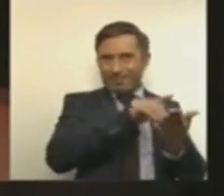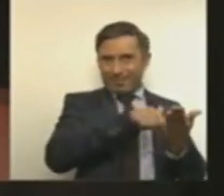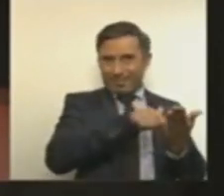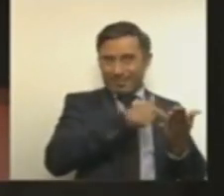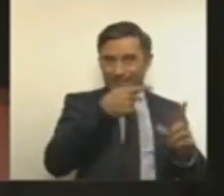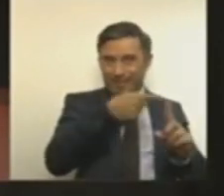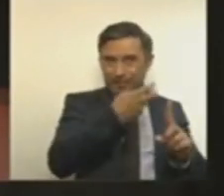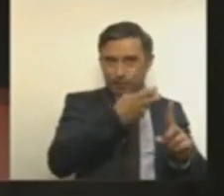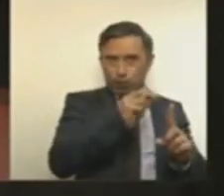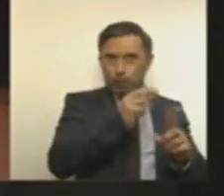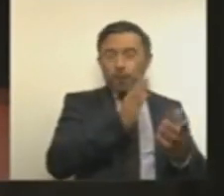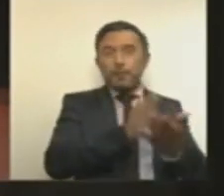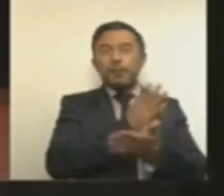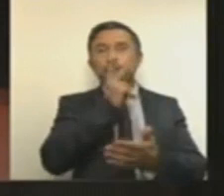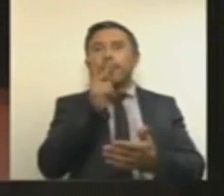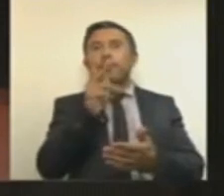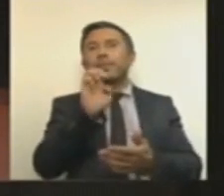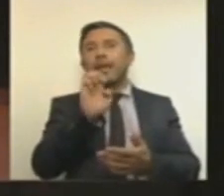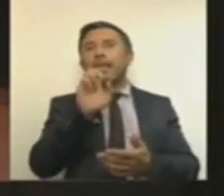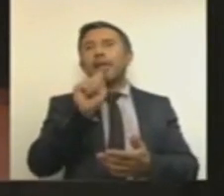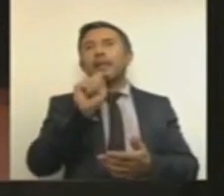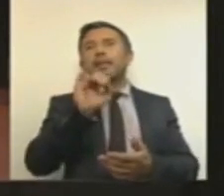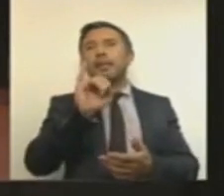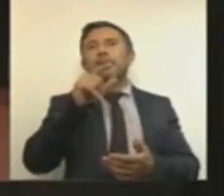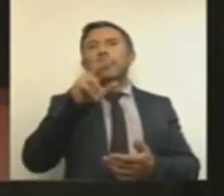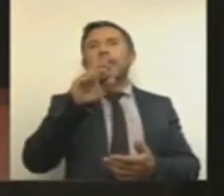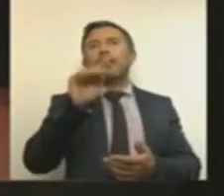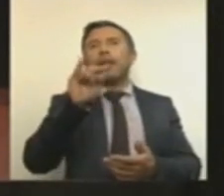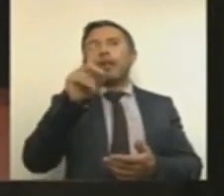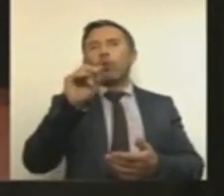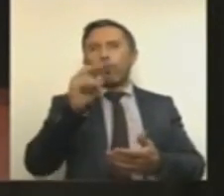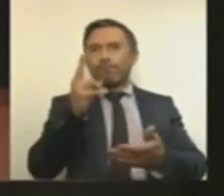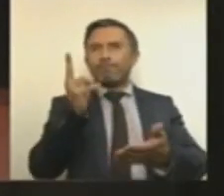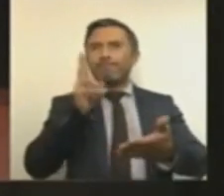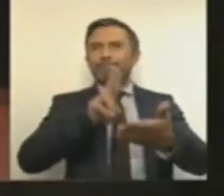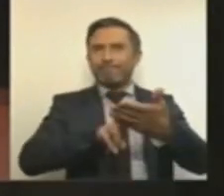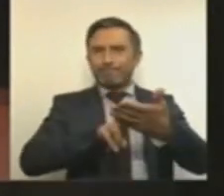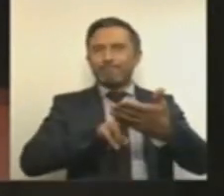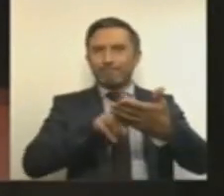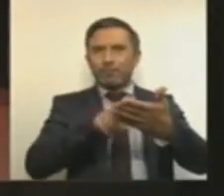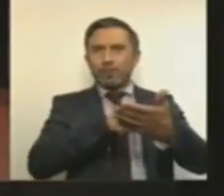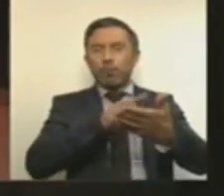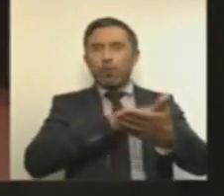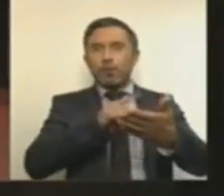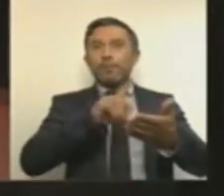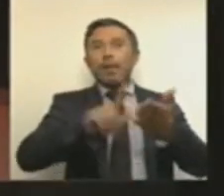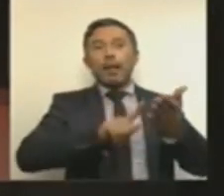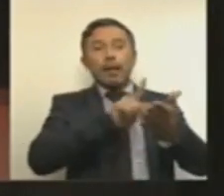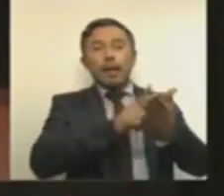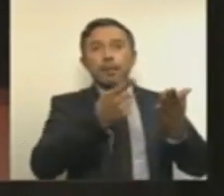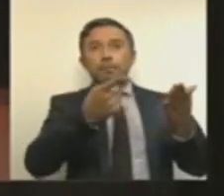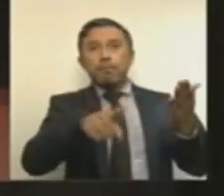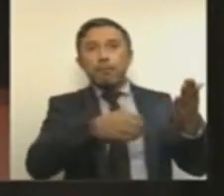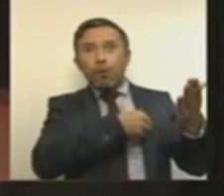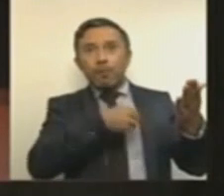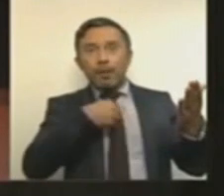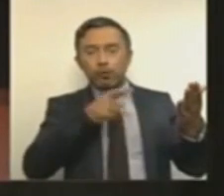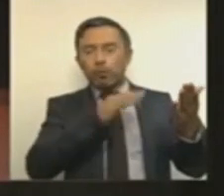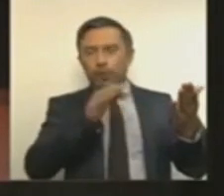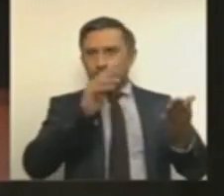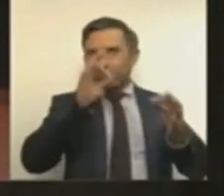etiquetando o razonando cada una de las obligaciones que la ley le ordena. Por eso,